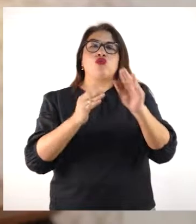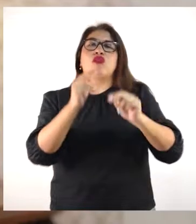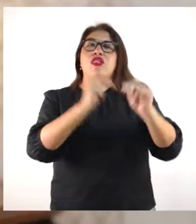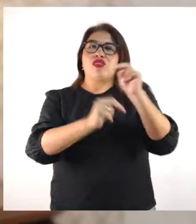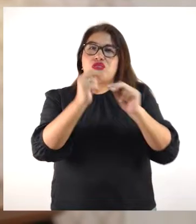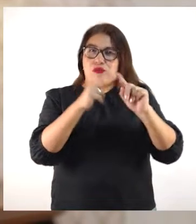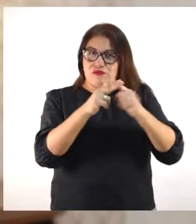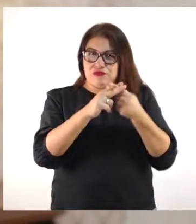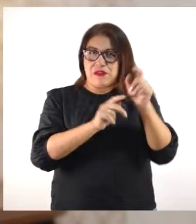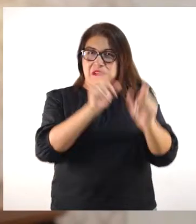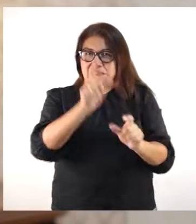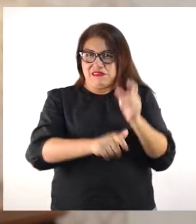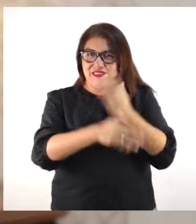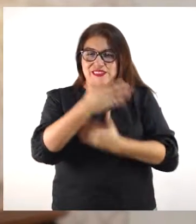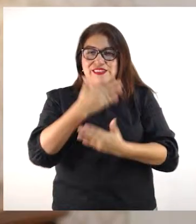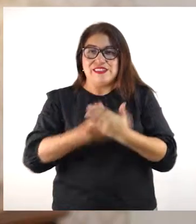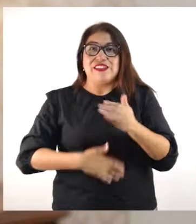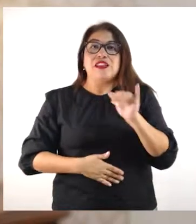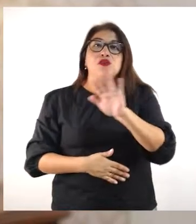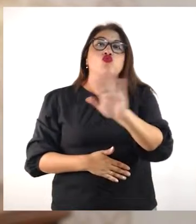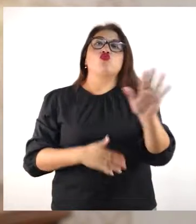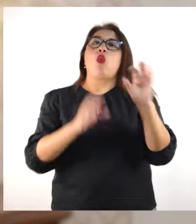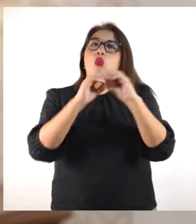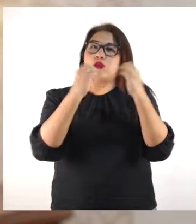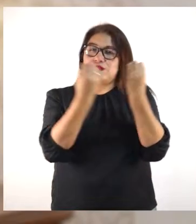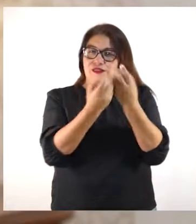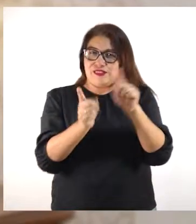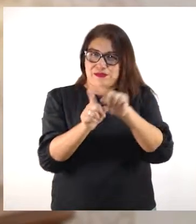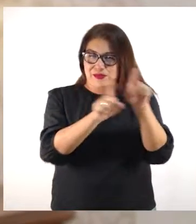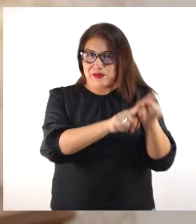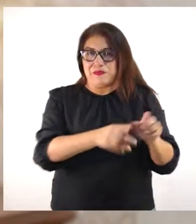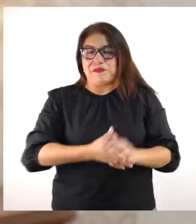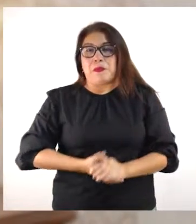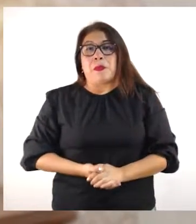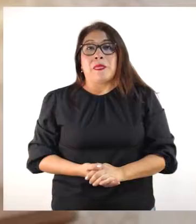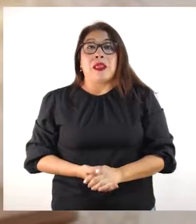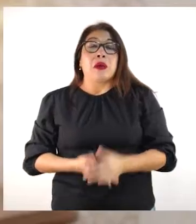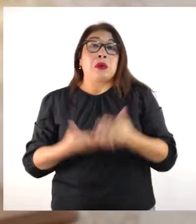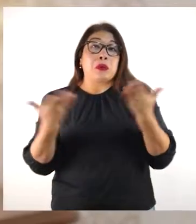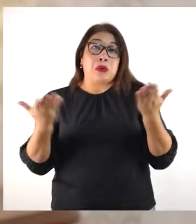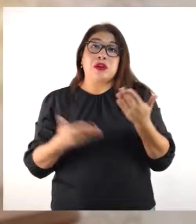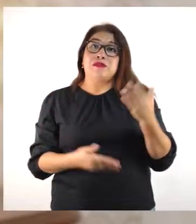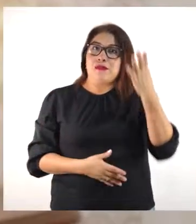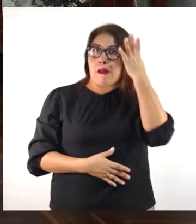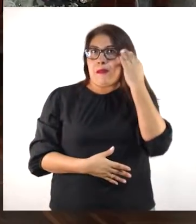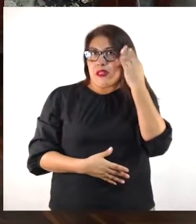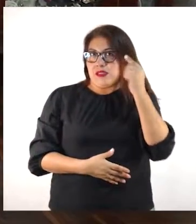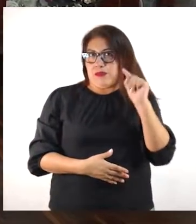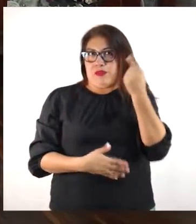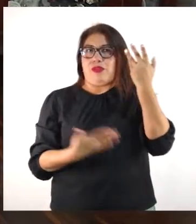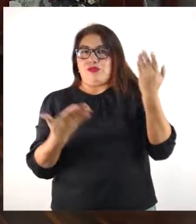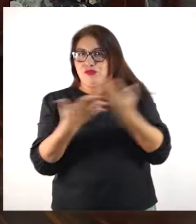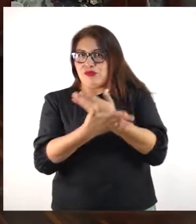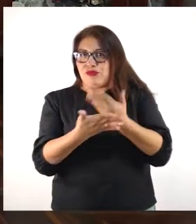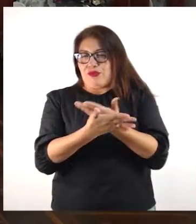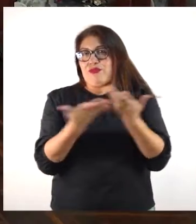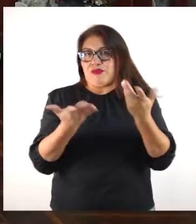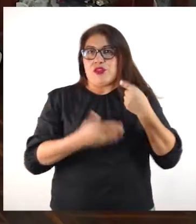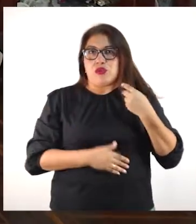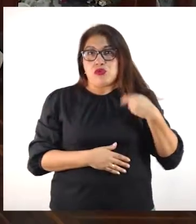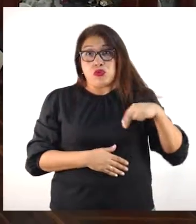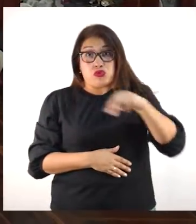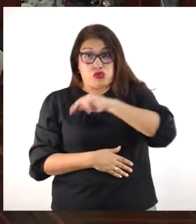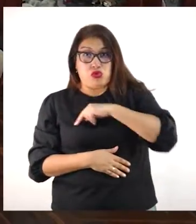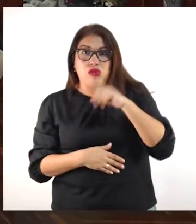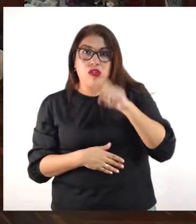los emprendimientos de las personas con discapacidad y de sus organizaciones. Como toda experiencia nueva, nosotros tenemos que